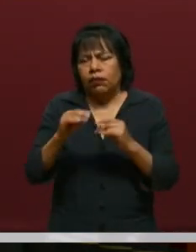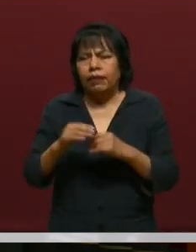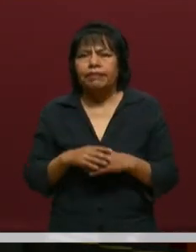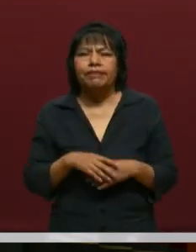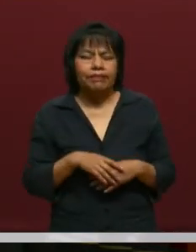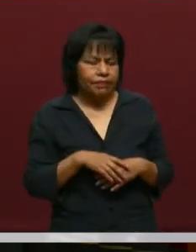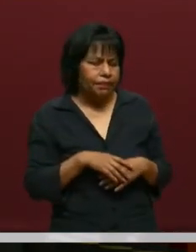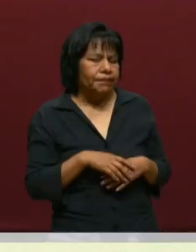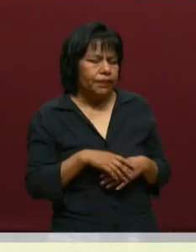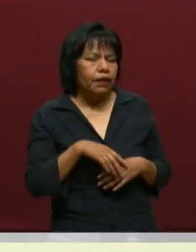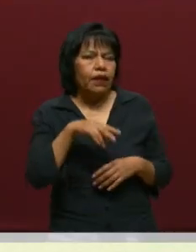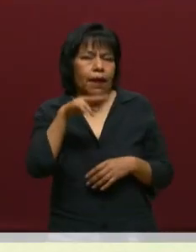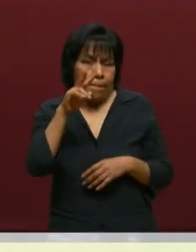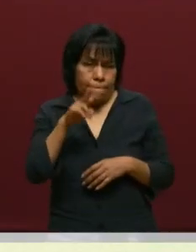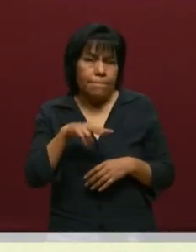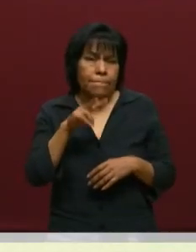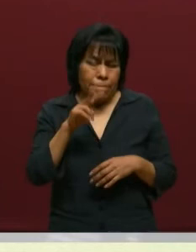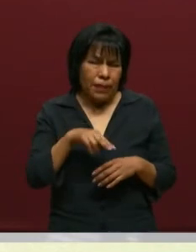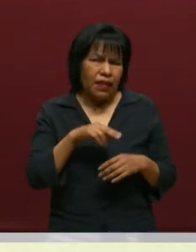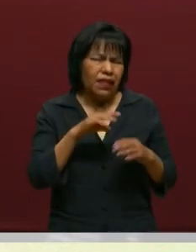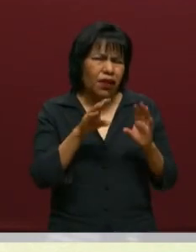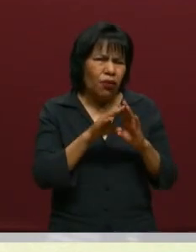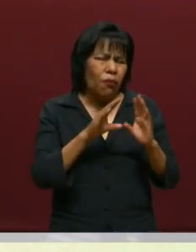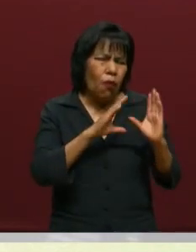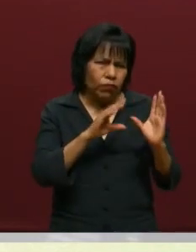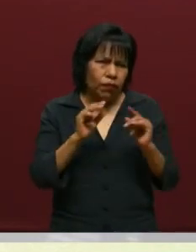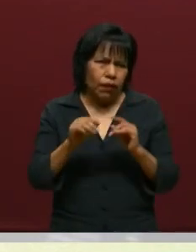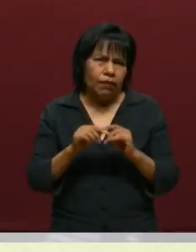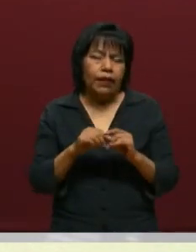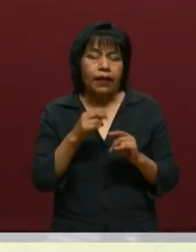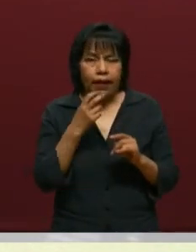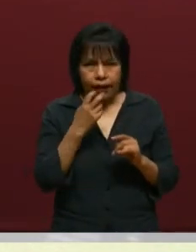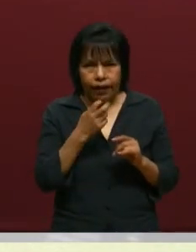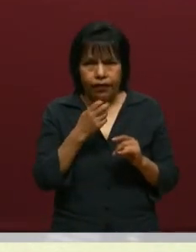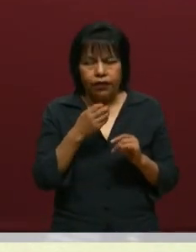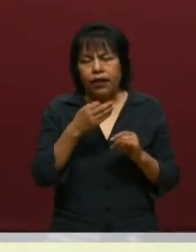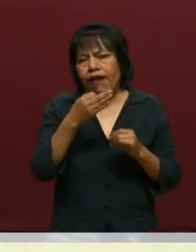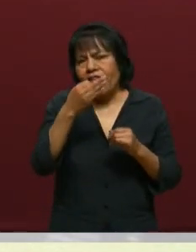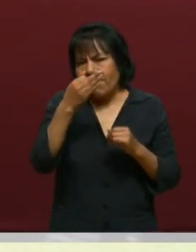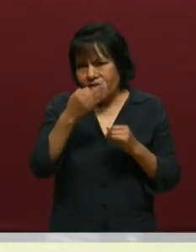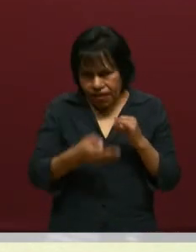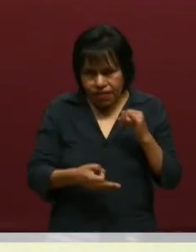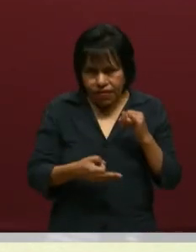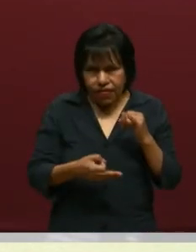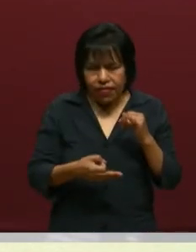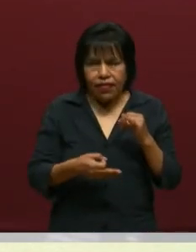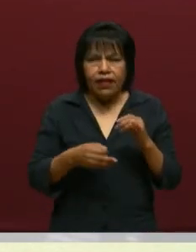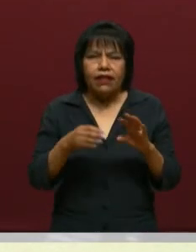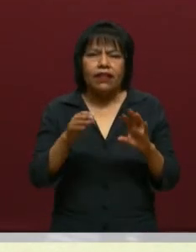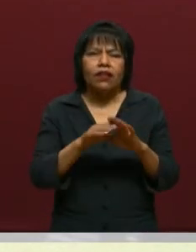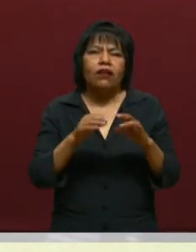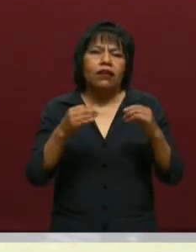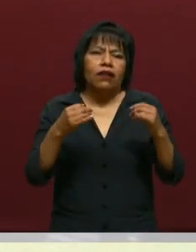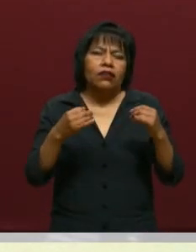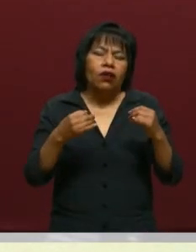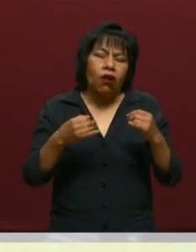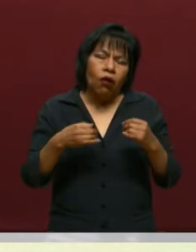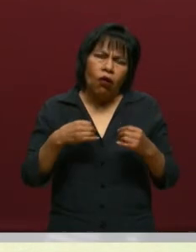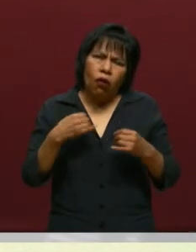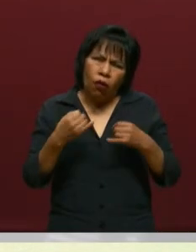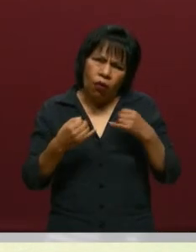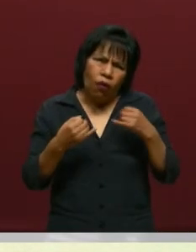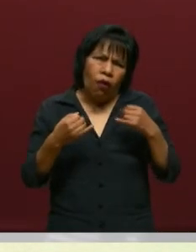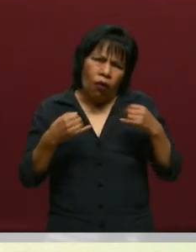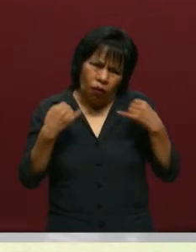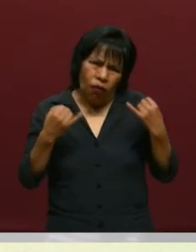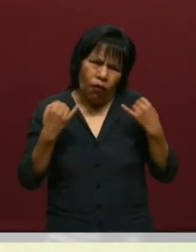verdadera vocación, doctor, porque bueno, podríamos decir que es la parte final de la preparación de los jóvenes, claro, la educación nunca